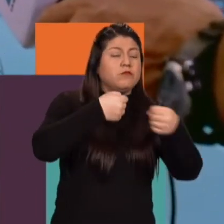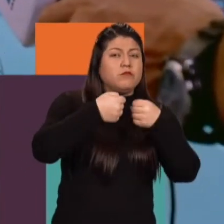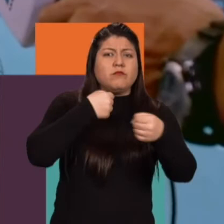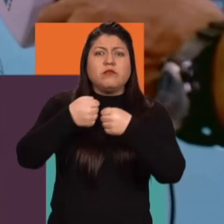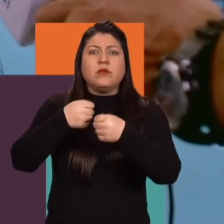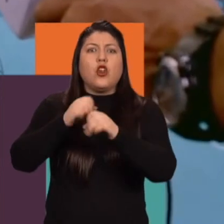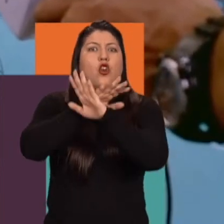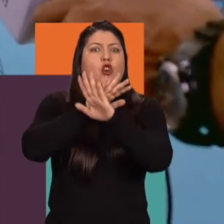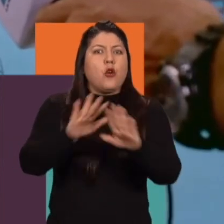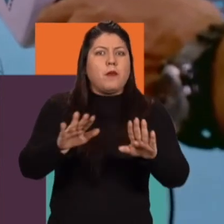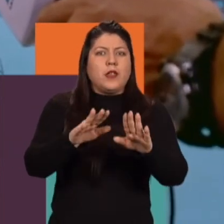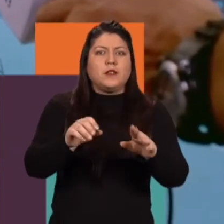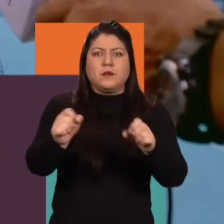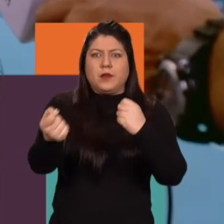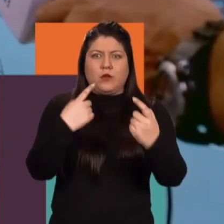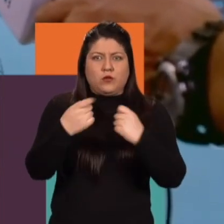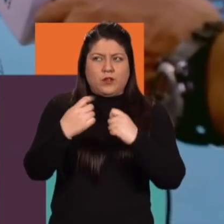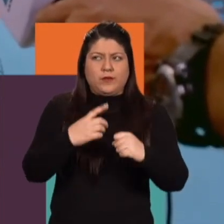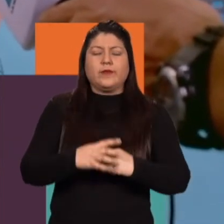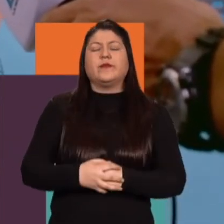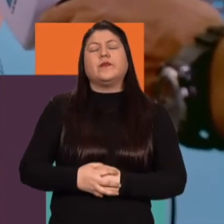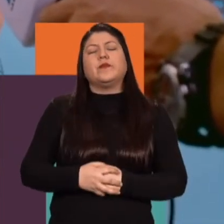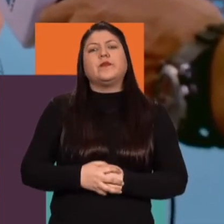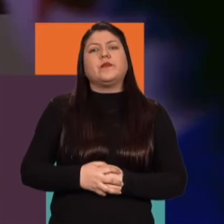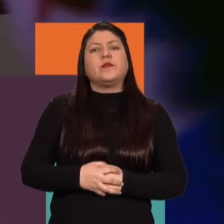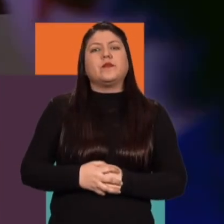finalice la rueda de prensa no me hagan más preguntas